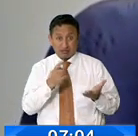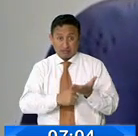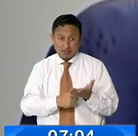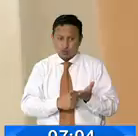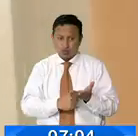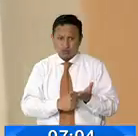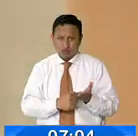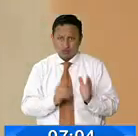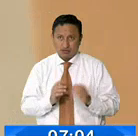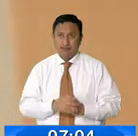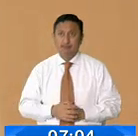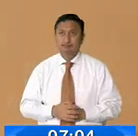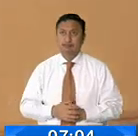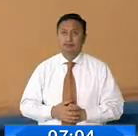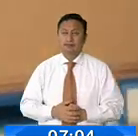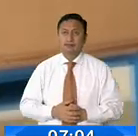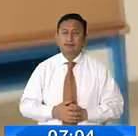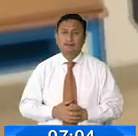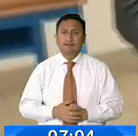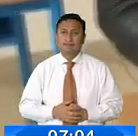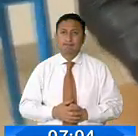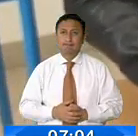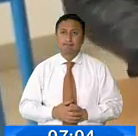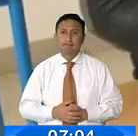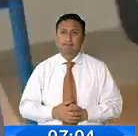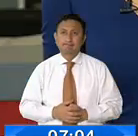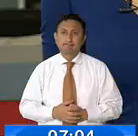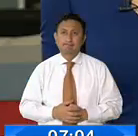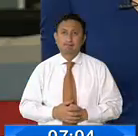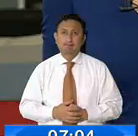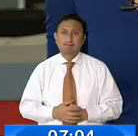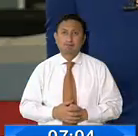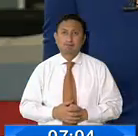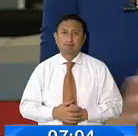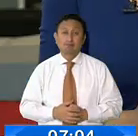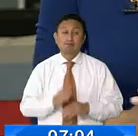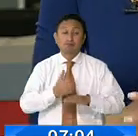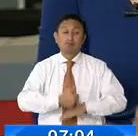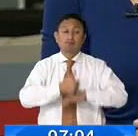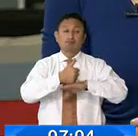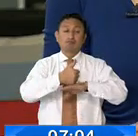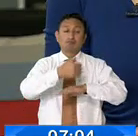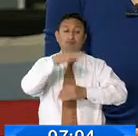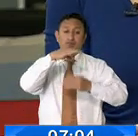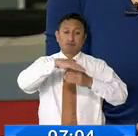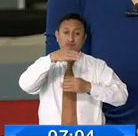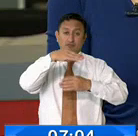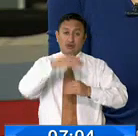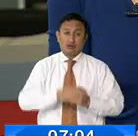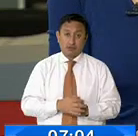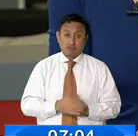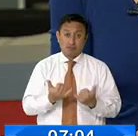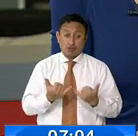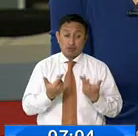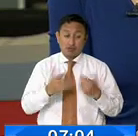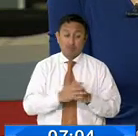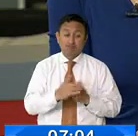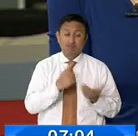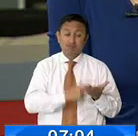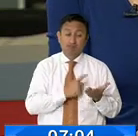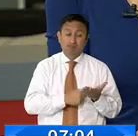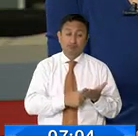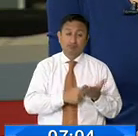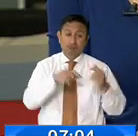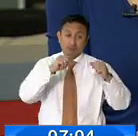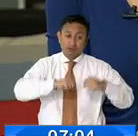y discusión. Informó Valeria Navarro. Y el Tribunal Contencioso Electoral está en la etapa de deliberación para